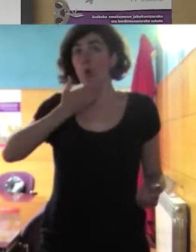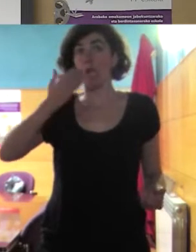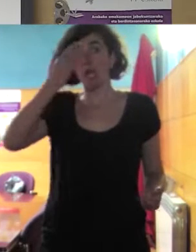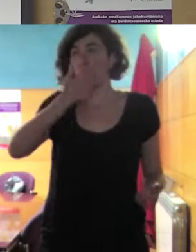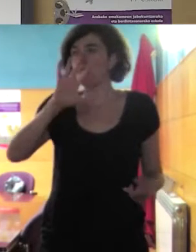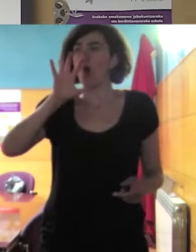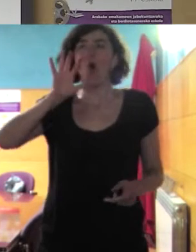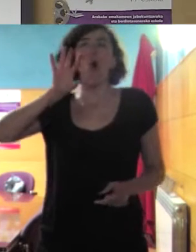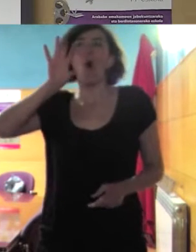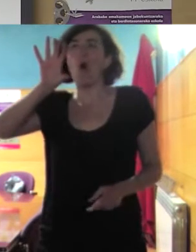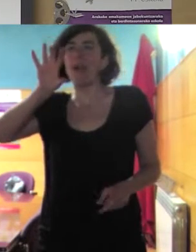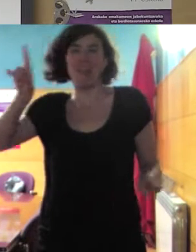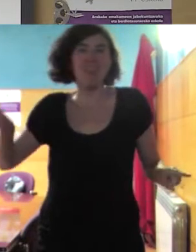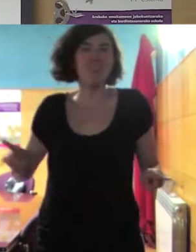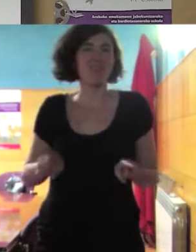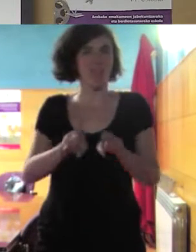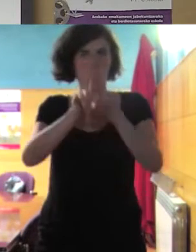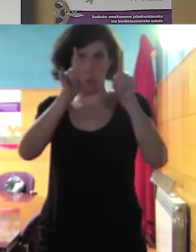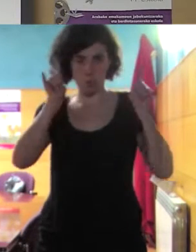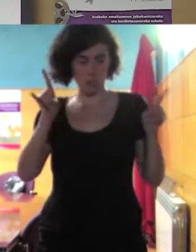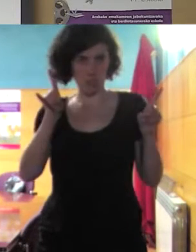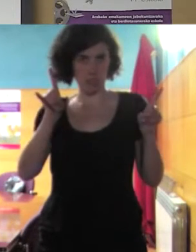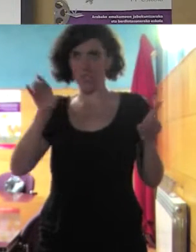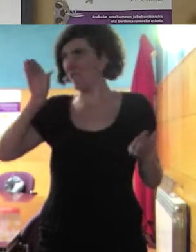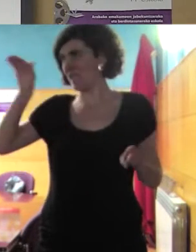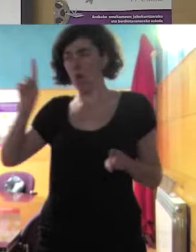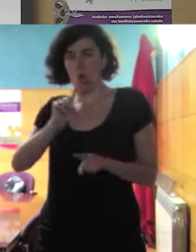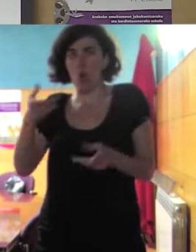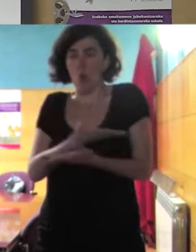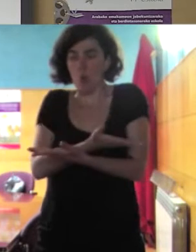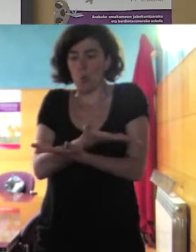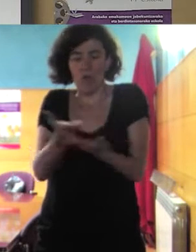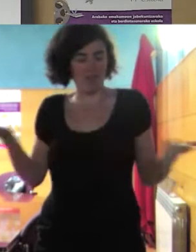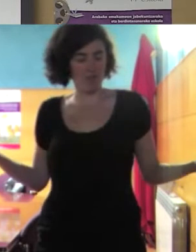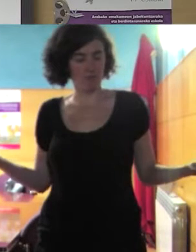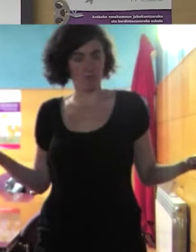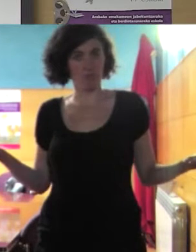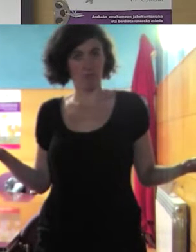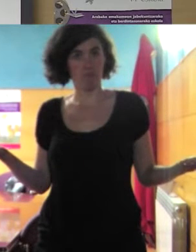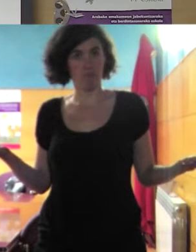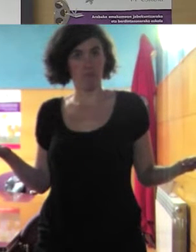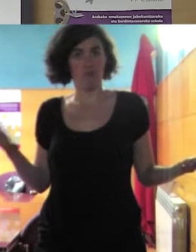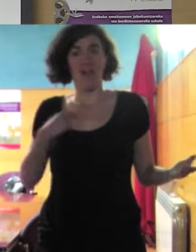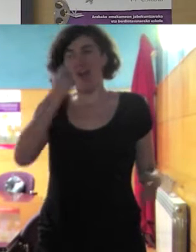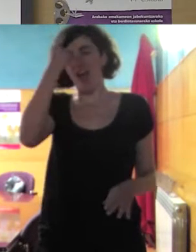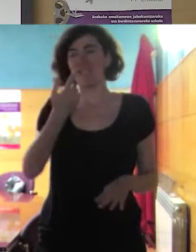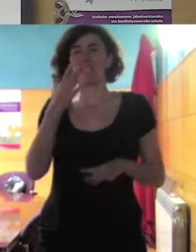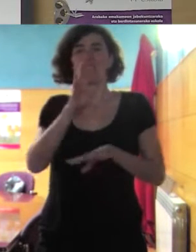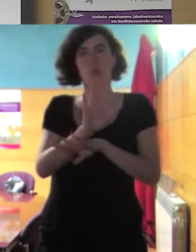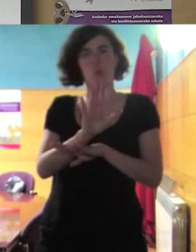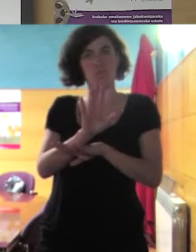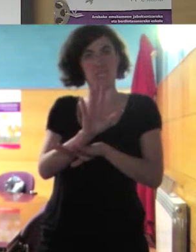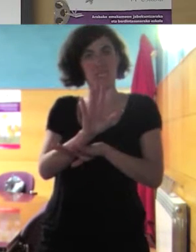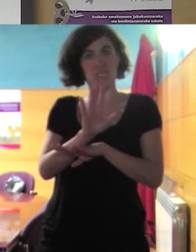estoy hablando de gente de origen extranjero por supuesto aquí habrá más del otro hay actitudes racistas en las